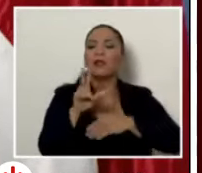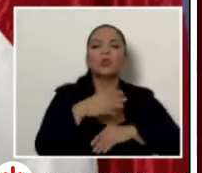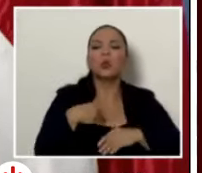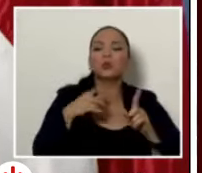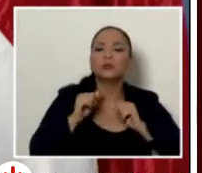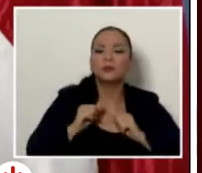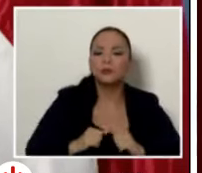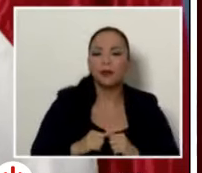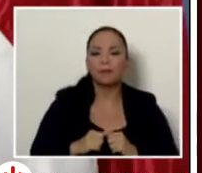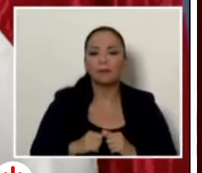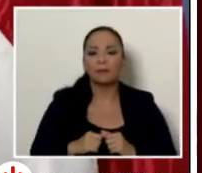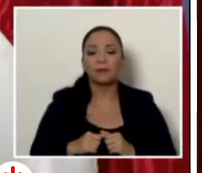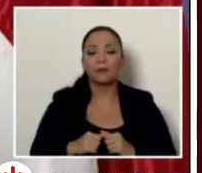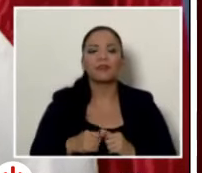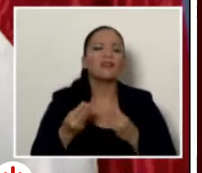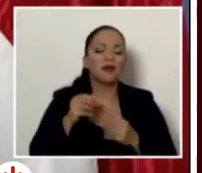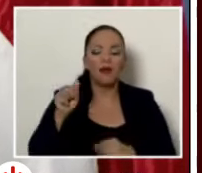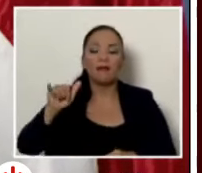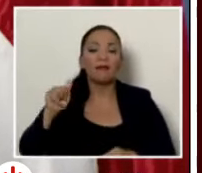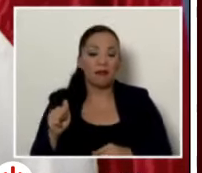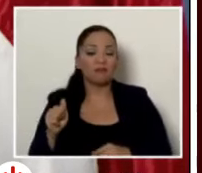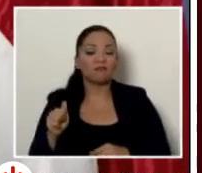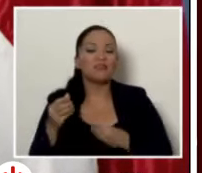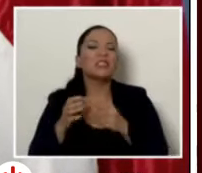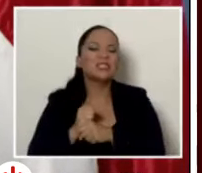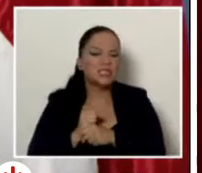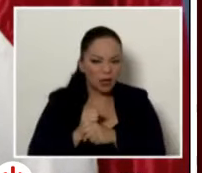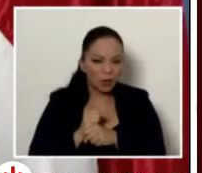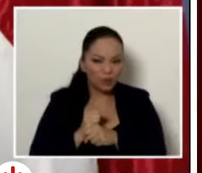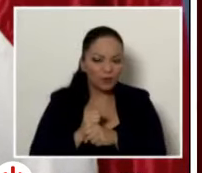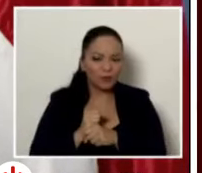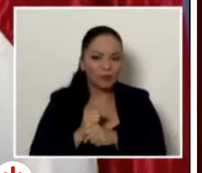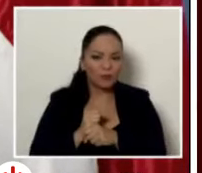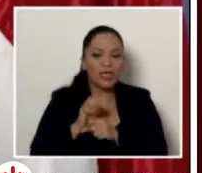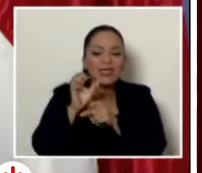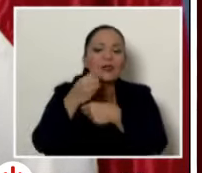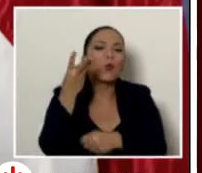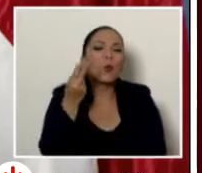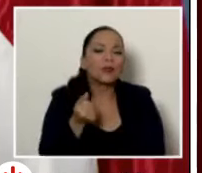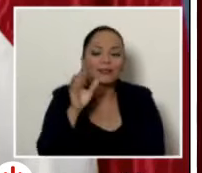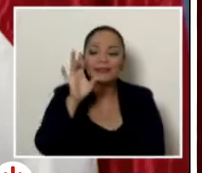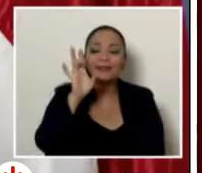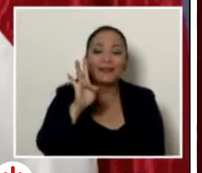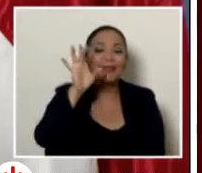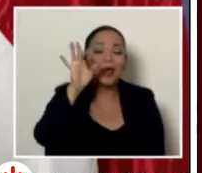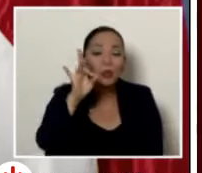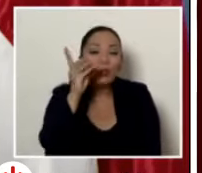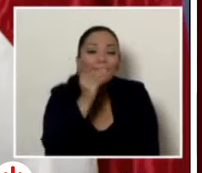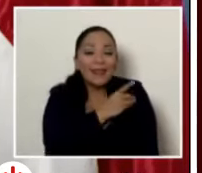nos vamos y crearon, entre otras cosas, 78 direcciones. Es decir,